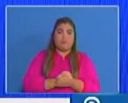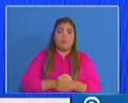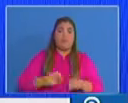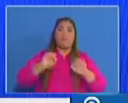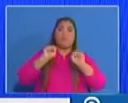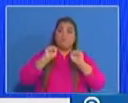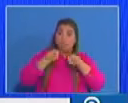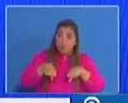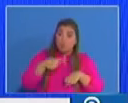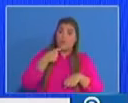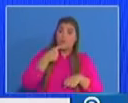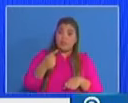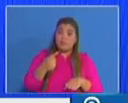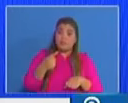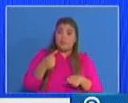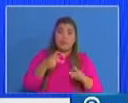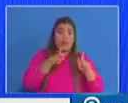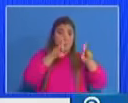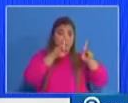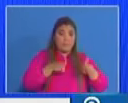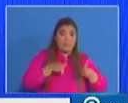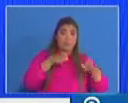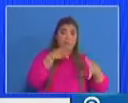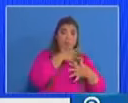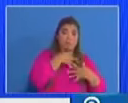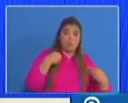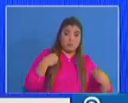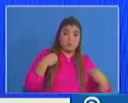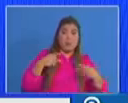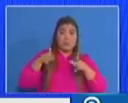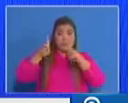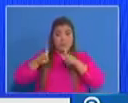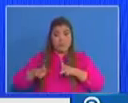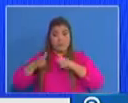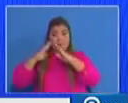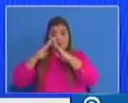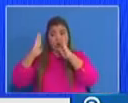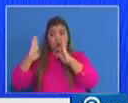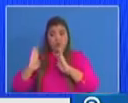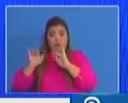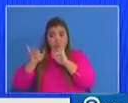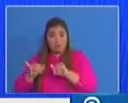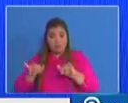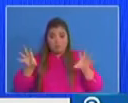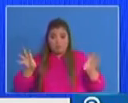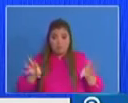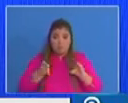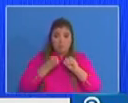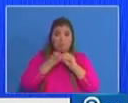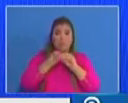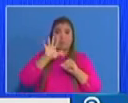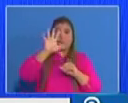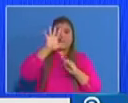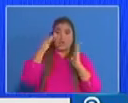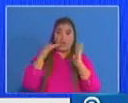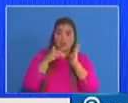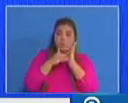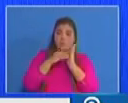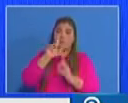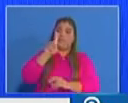entre recuperados y en aislamiento llega a un total de 5.182 personas